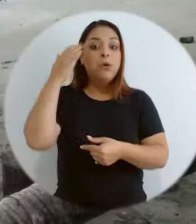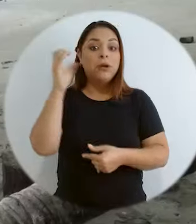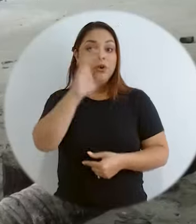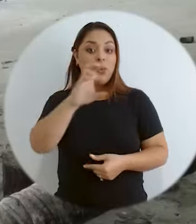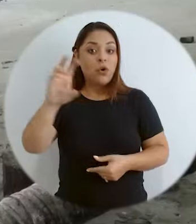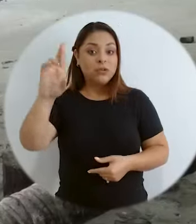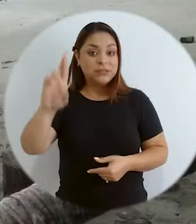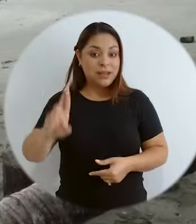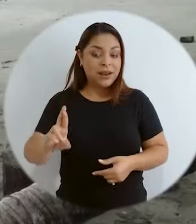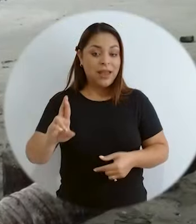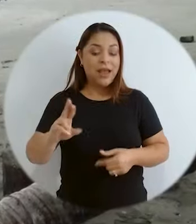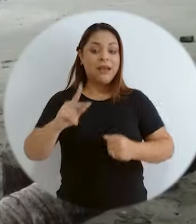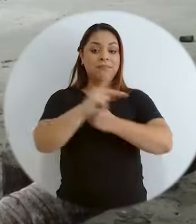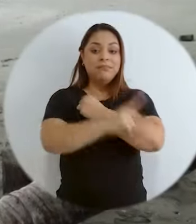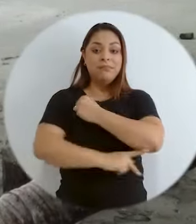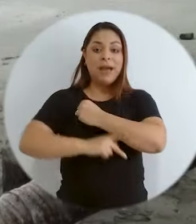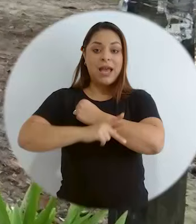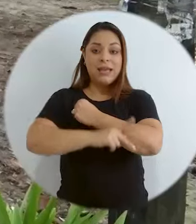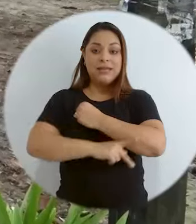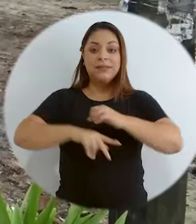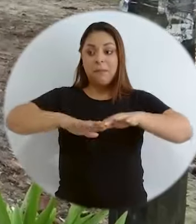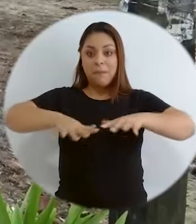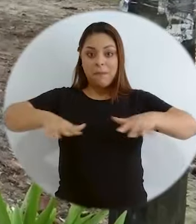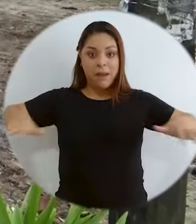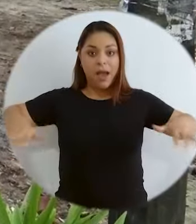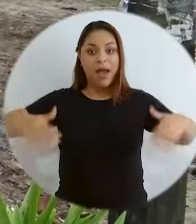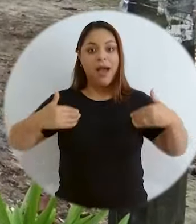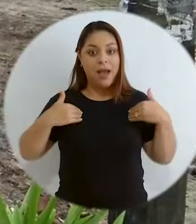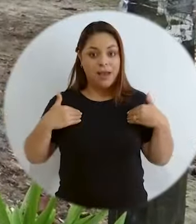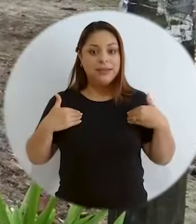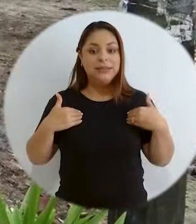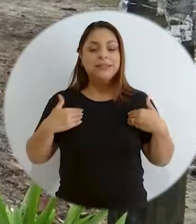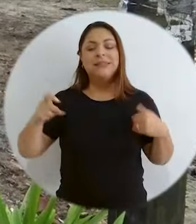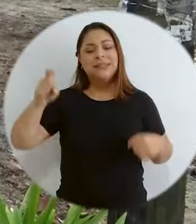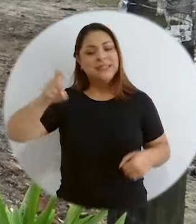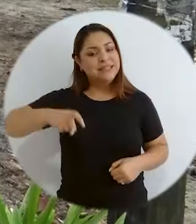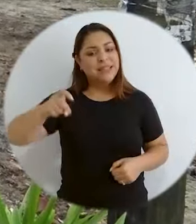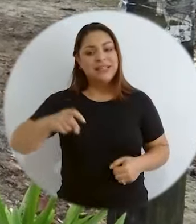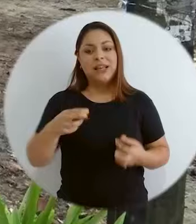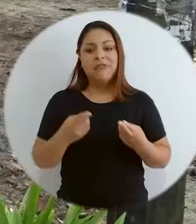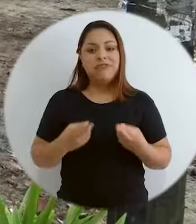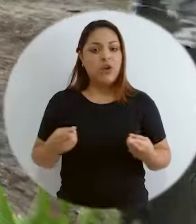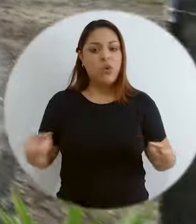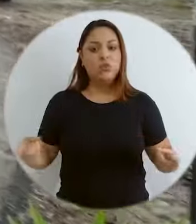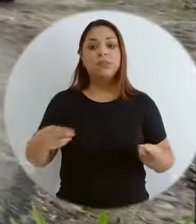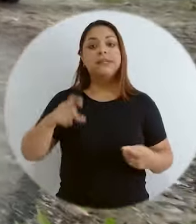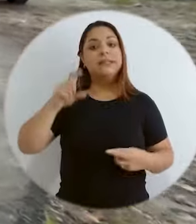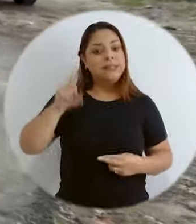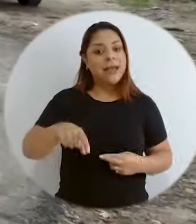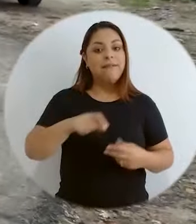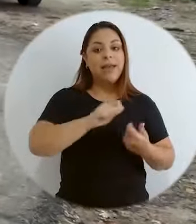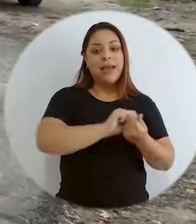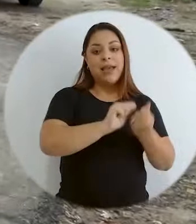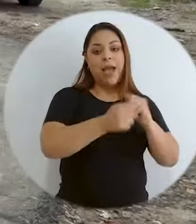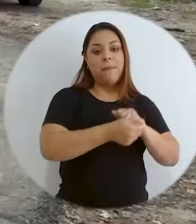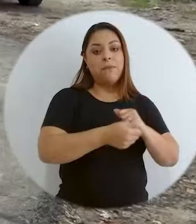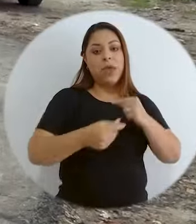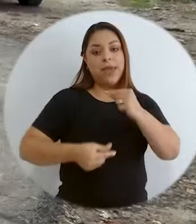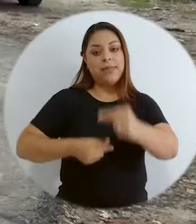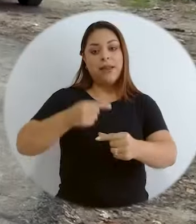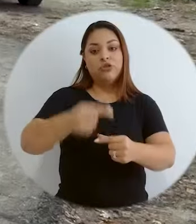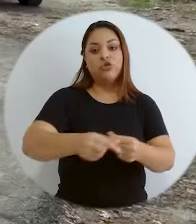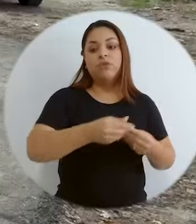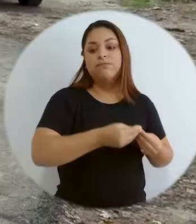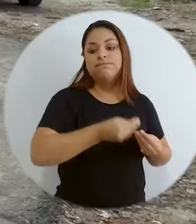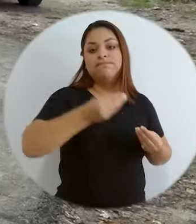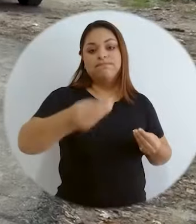un país de mar como el nuestro, tiene que tener recursos y estar preparado al cambio,